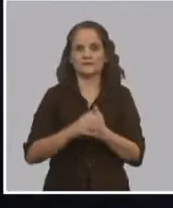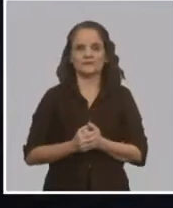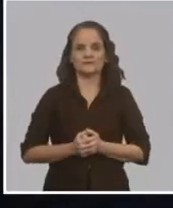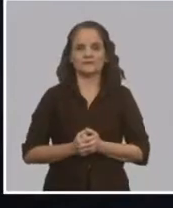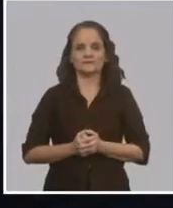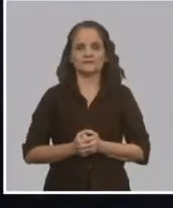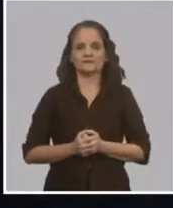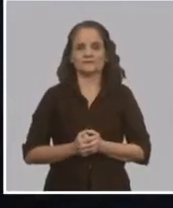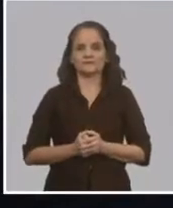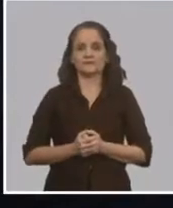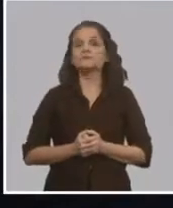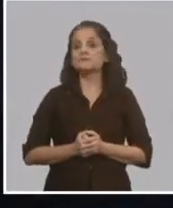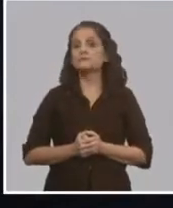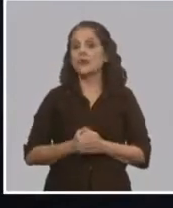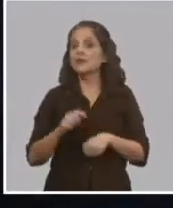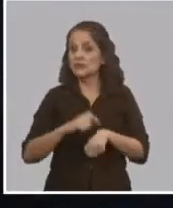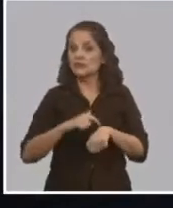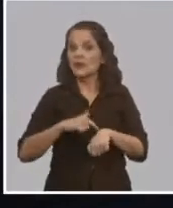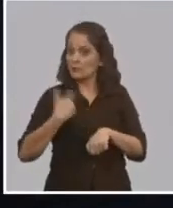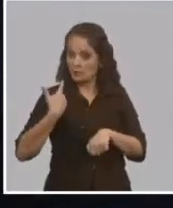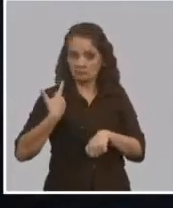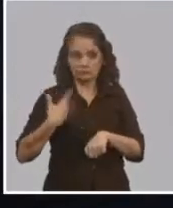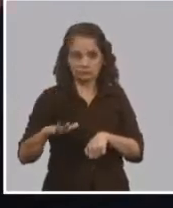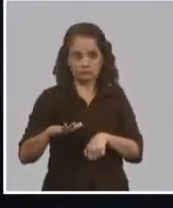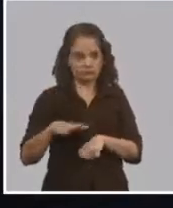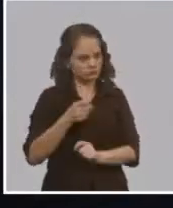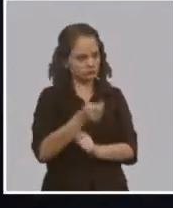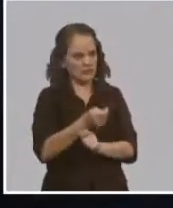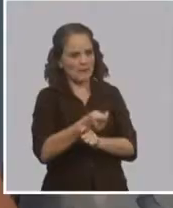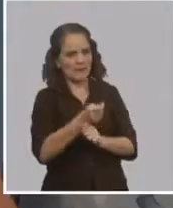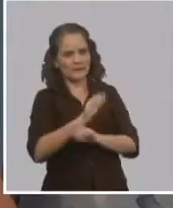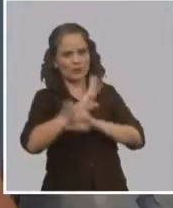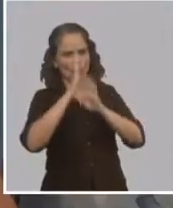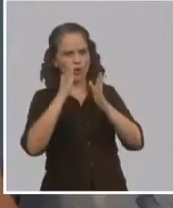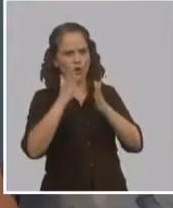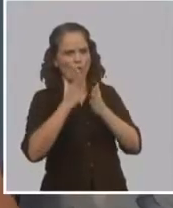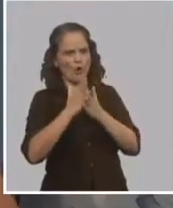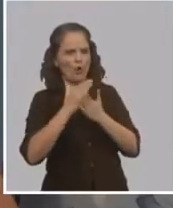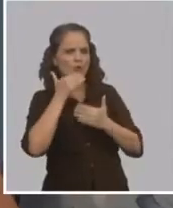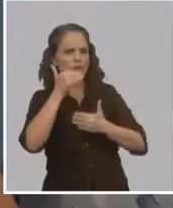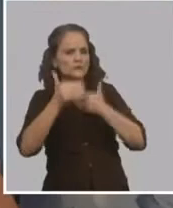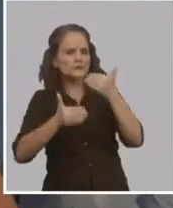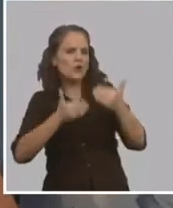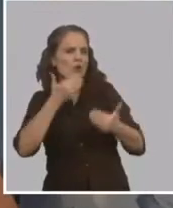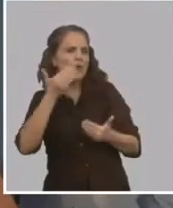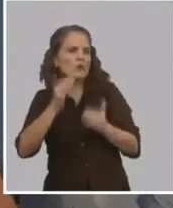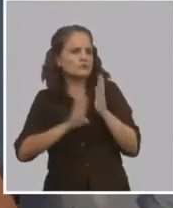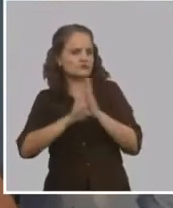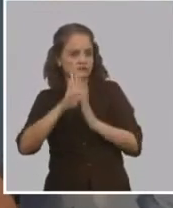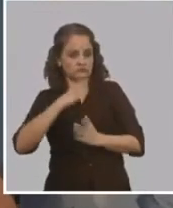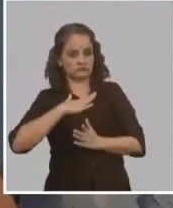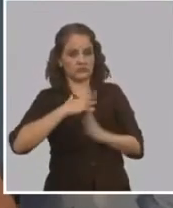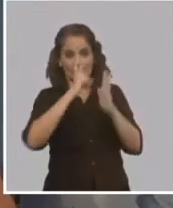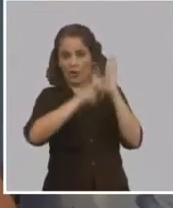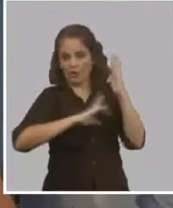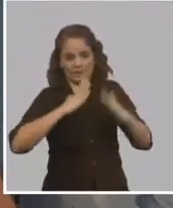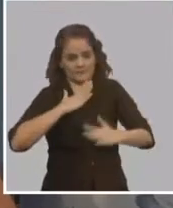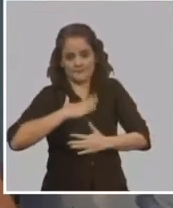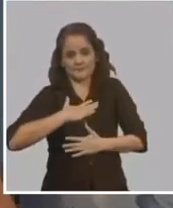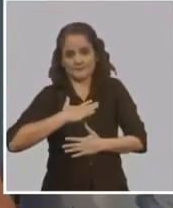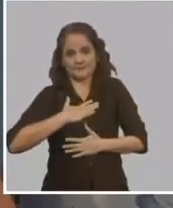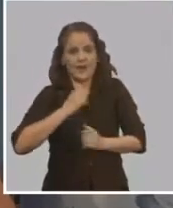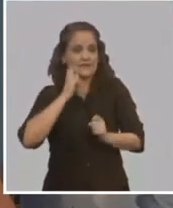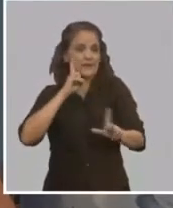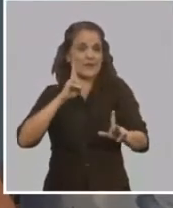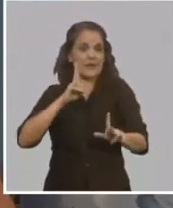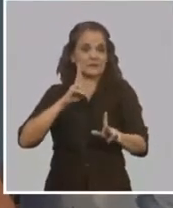Siempre ha tenido tiempo para inculcarnos los mejores valores que ha tenido la vida, más allá de su